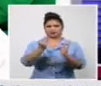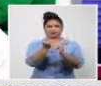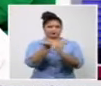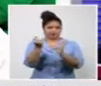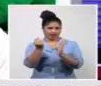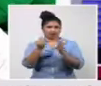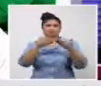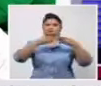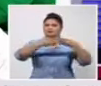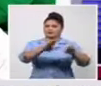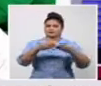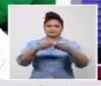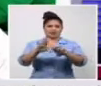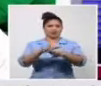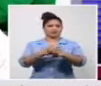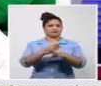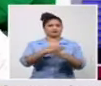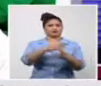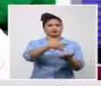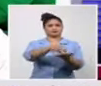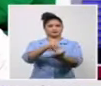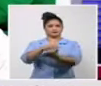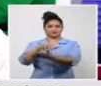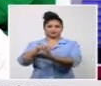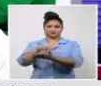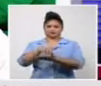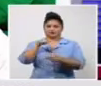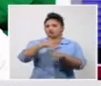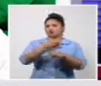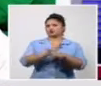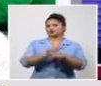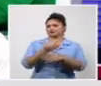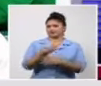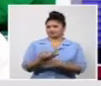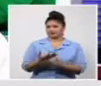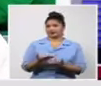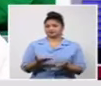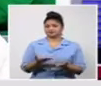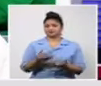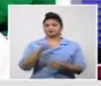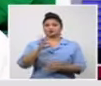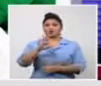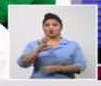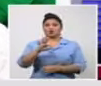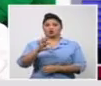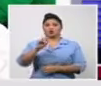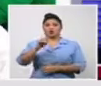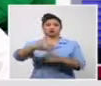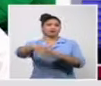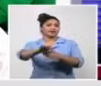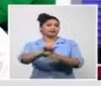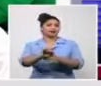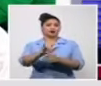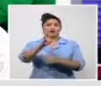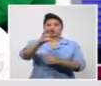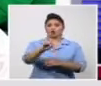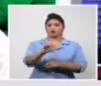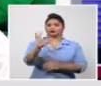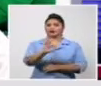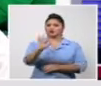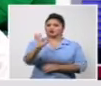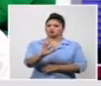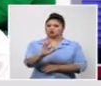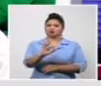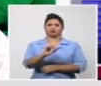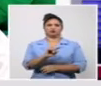tú te das cuenta cuando uno dice aquí que el ochentitanto el noventa por ciento el noventa y tres por ciento